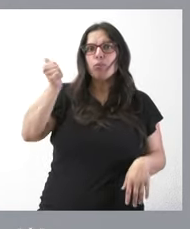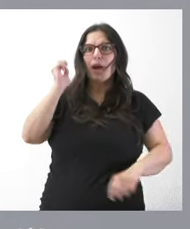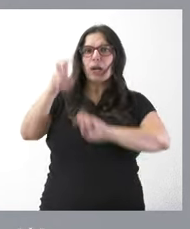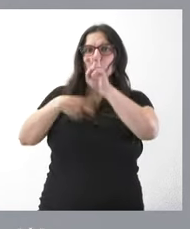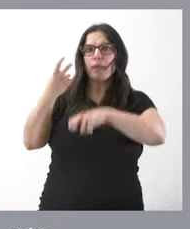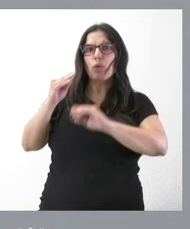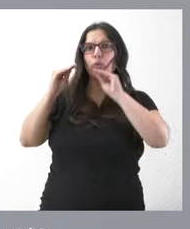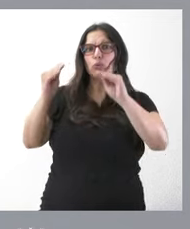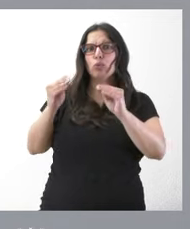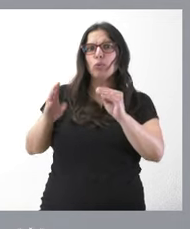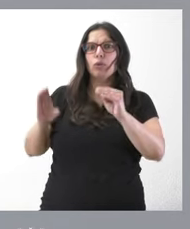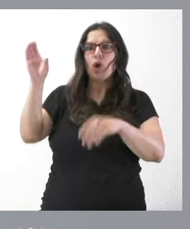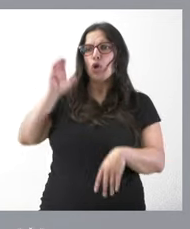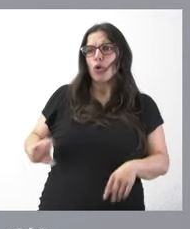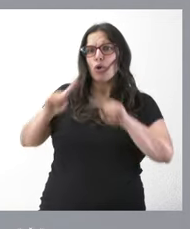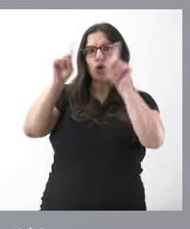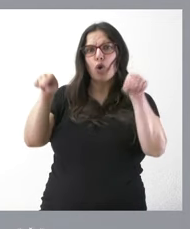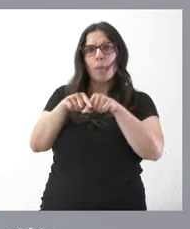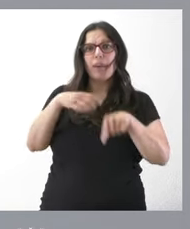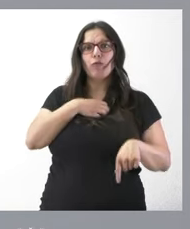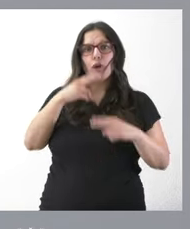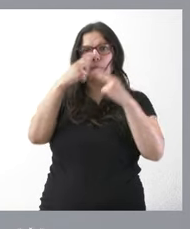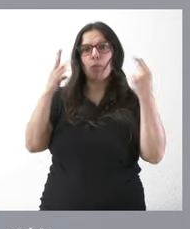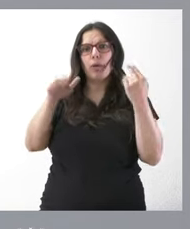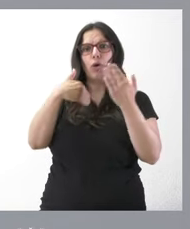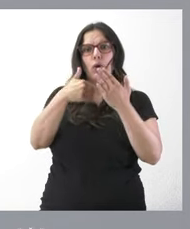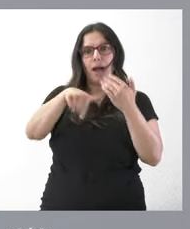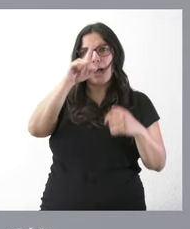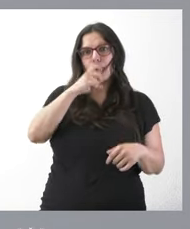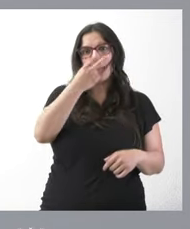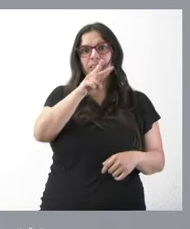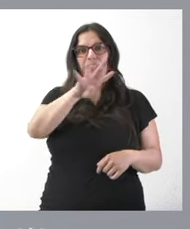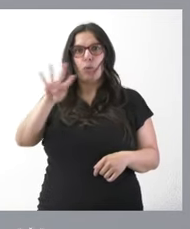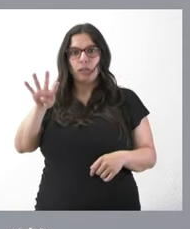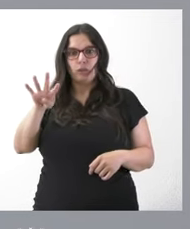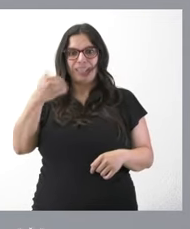de las retribuciones de los empleados públicos para el año 2024 seis meses después?